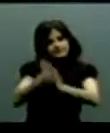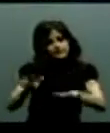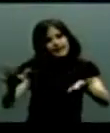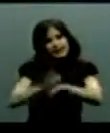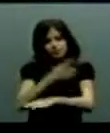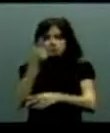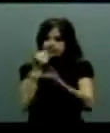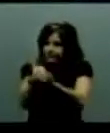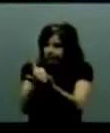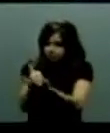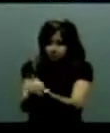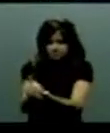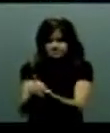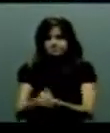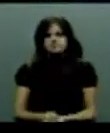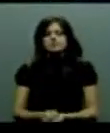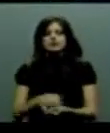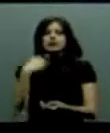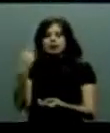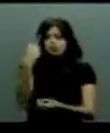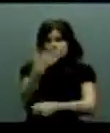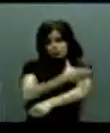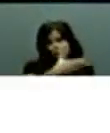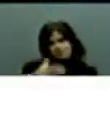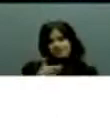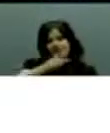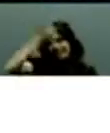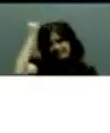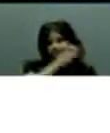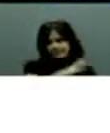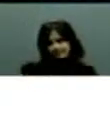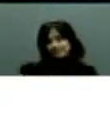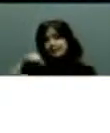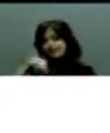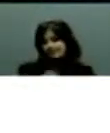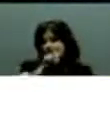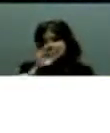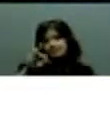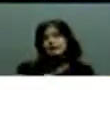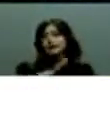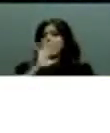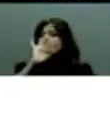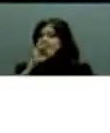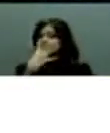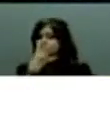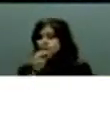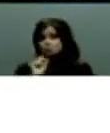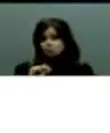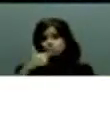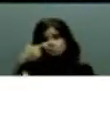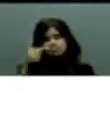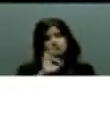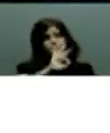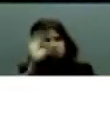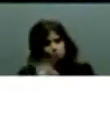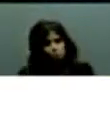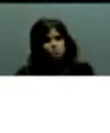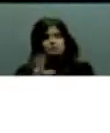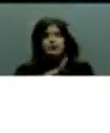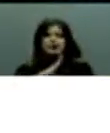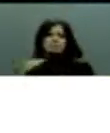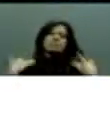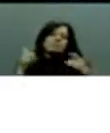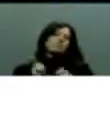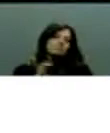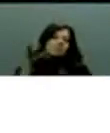Y para las dos compañeras candidatas les quiero dar un dato. El Distrito Federal tiene el 44.7 por ciento de impunidad,